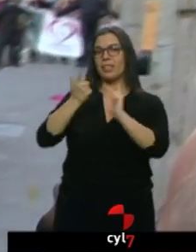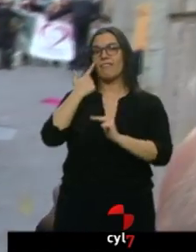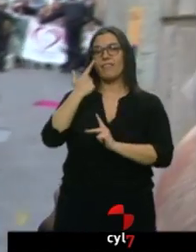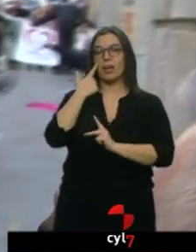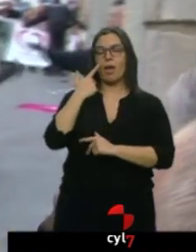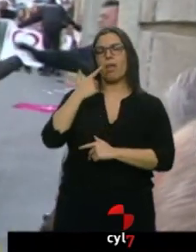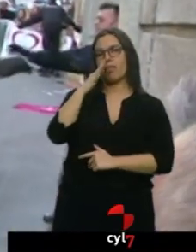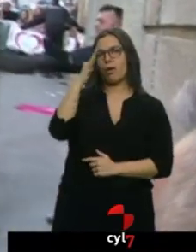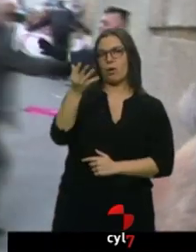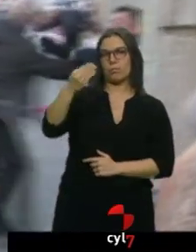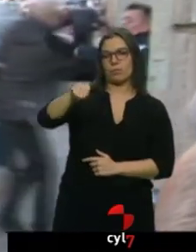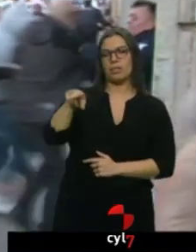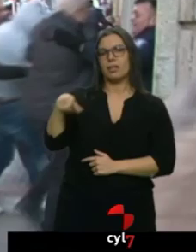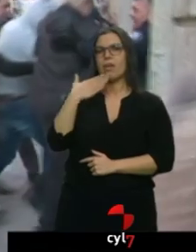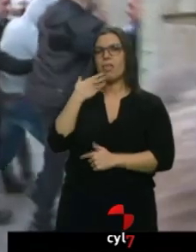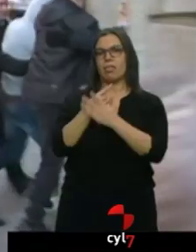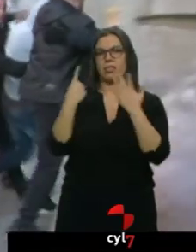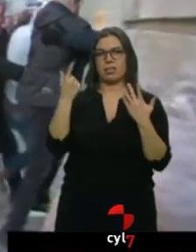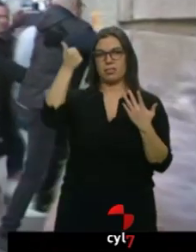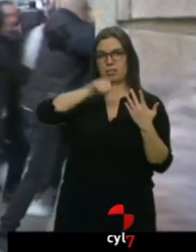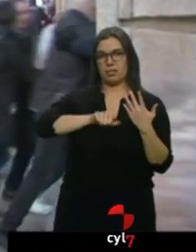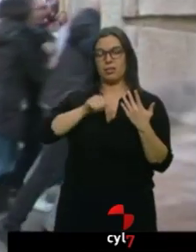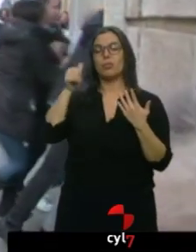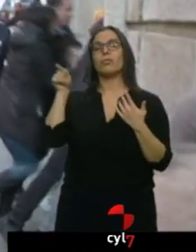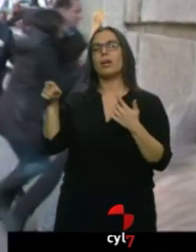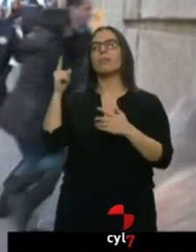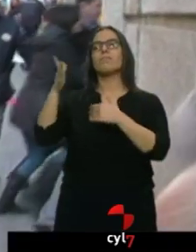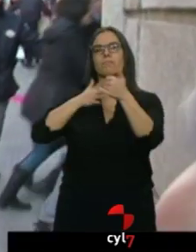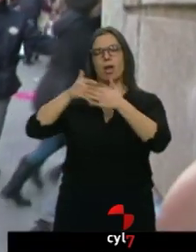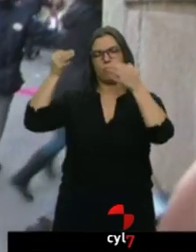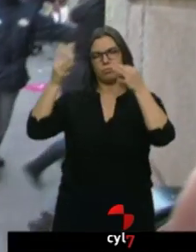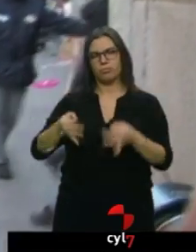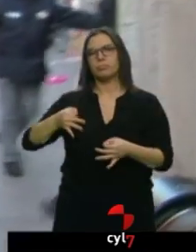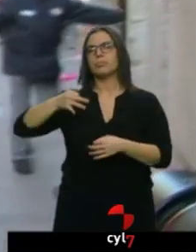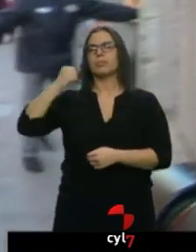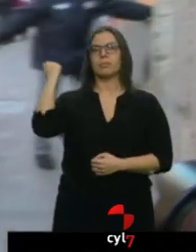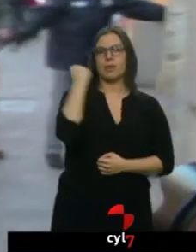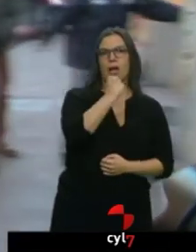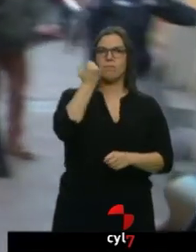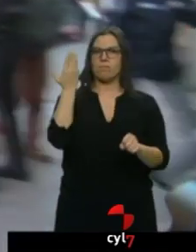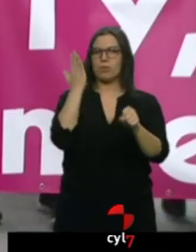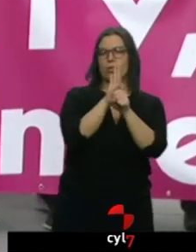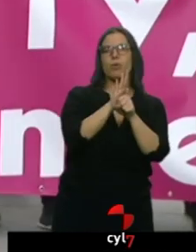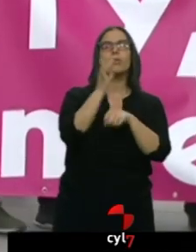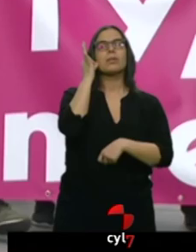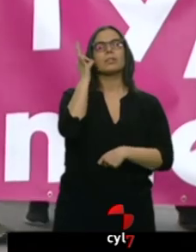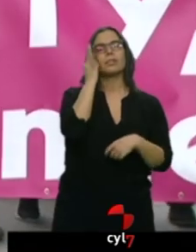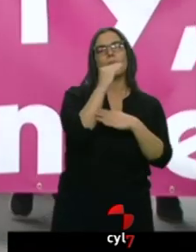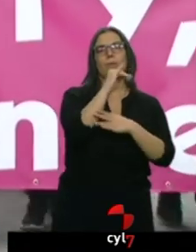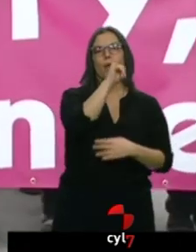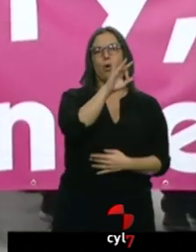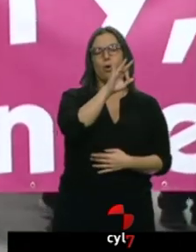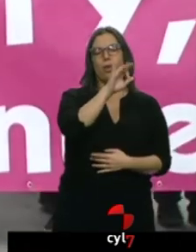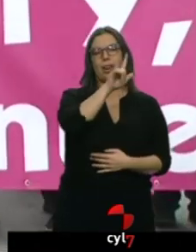menor de 16 años de Castro Gonzalo, autor material y directo del asesinato y violación de la joven Leticia Rosino el pasado